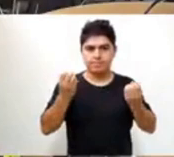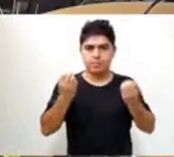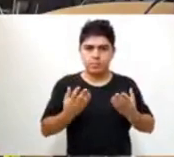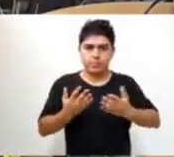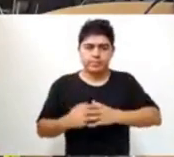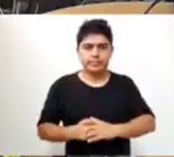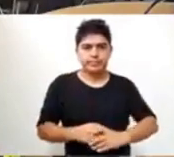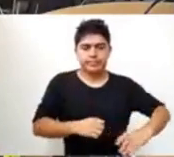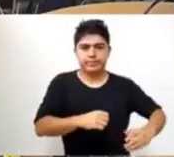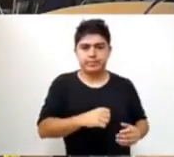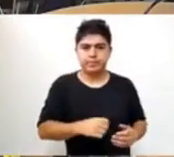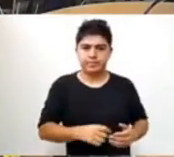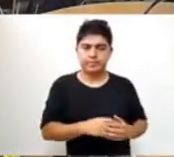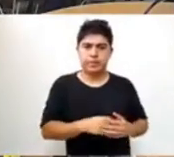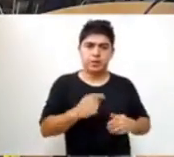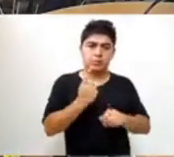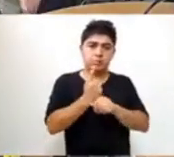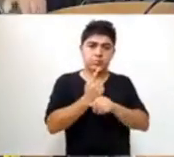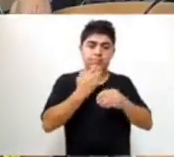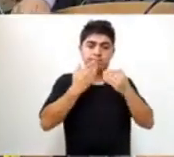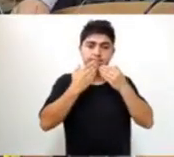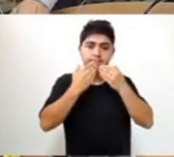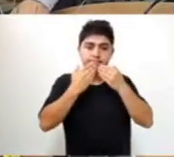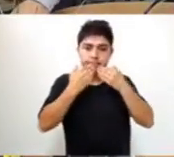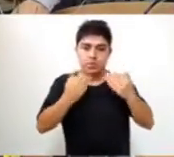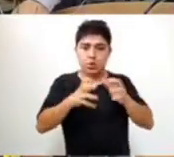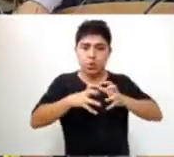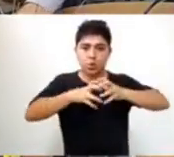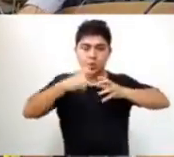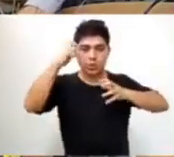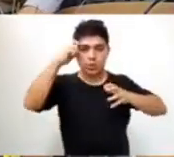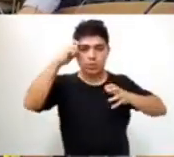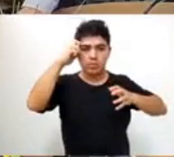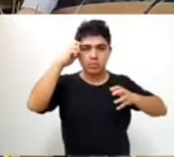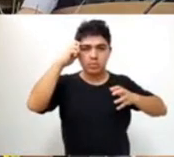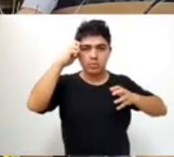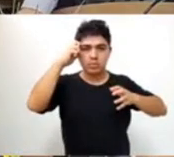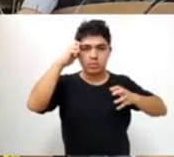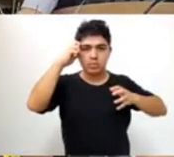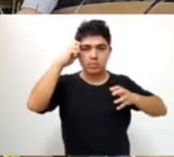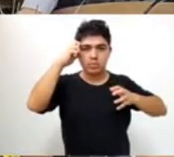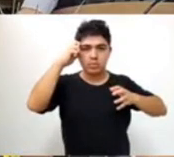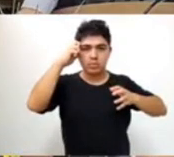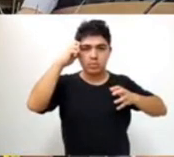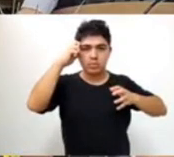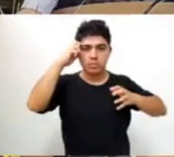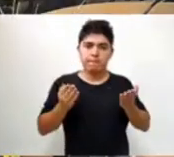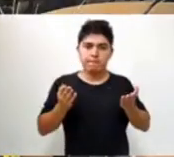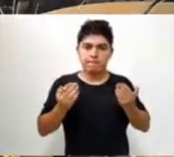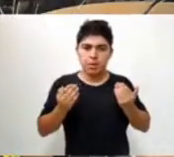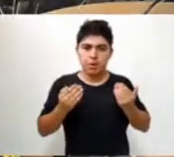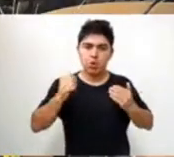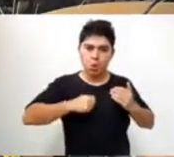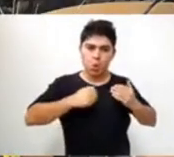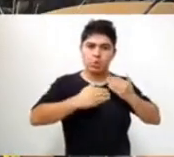en primer lugar, agradecer al cuerpo de concejales la posibilidad de haber dado tratamiento